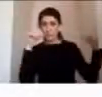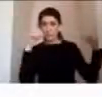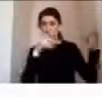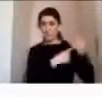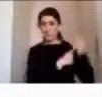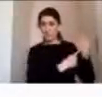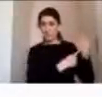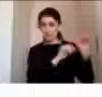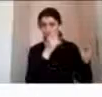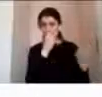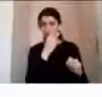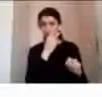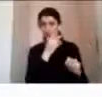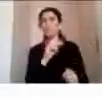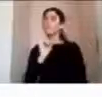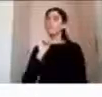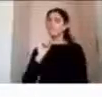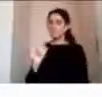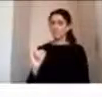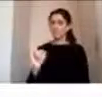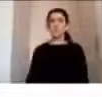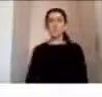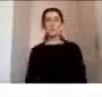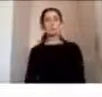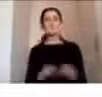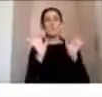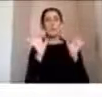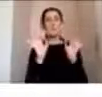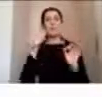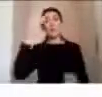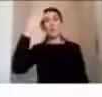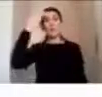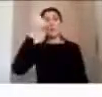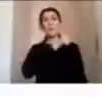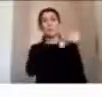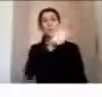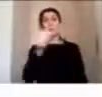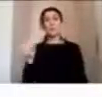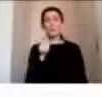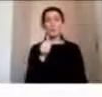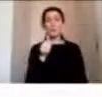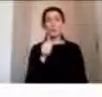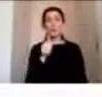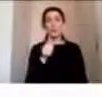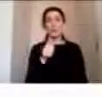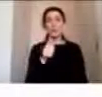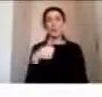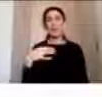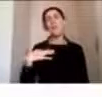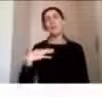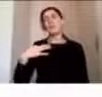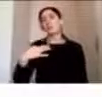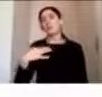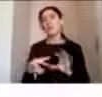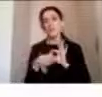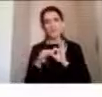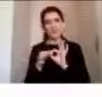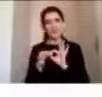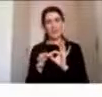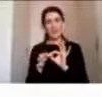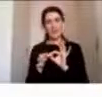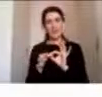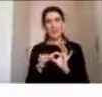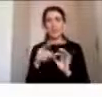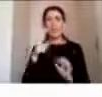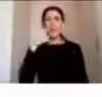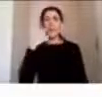Sí perfecto bueno hola a todos y muchas gracias por la invitación gracias Miguel e Ingrid también por sus